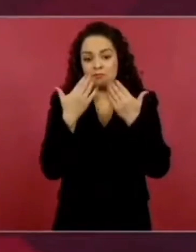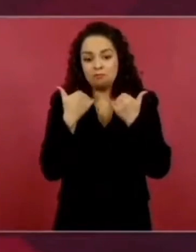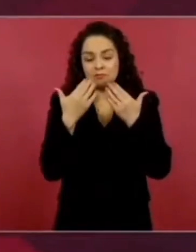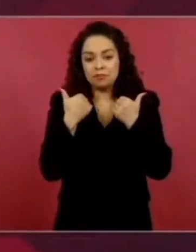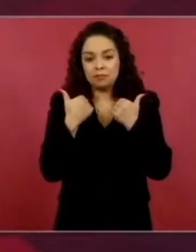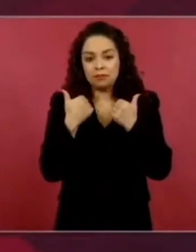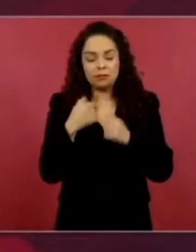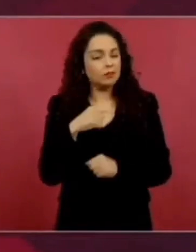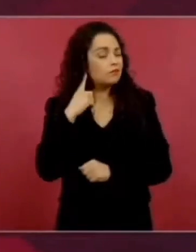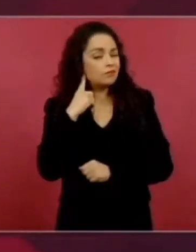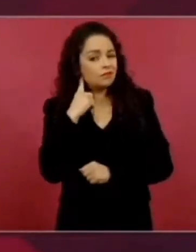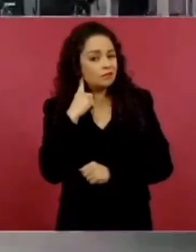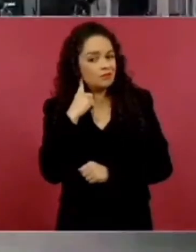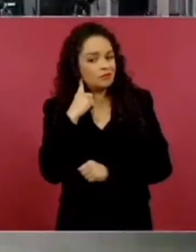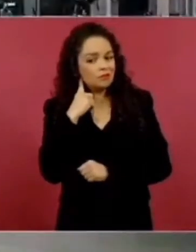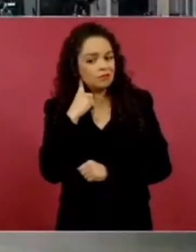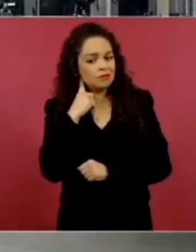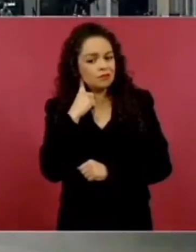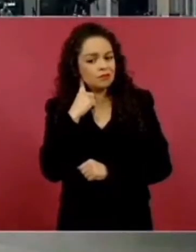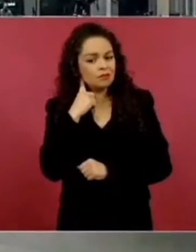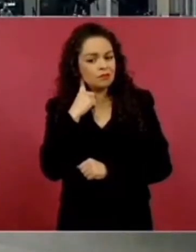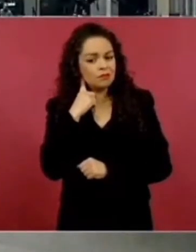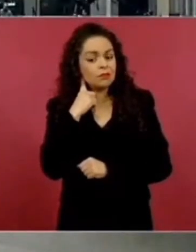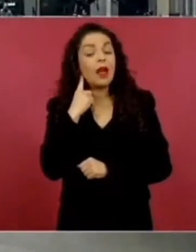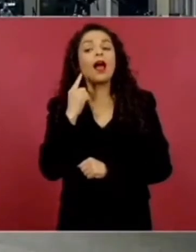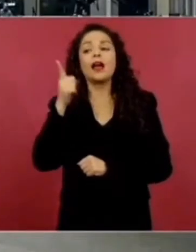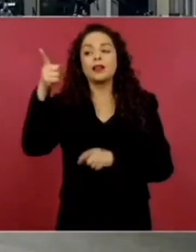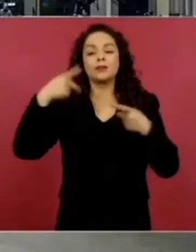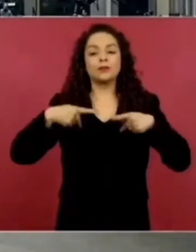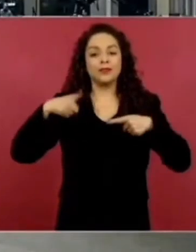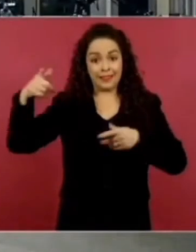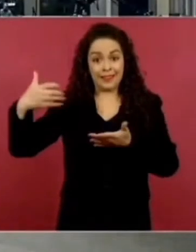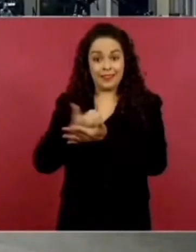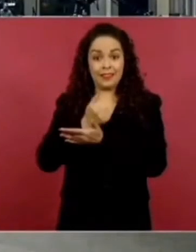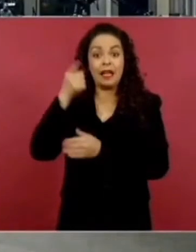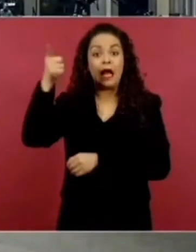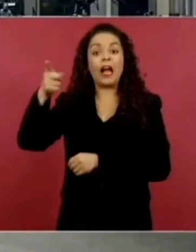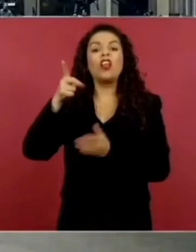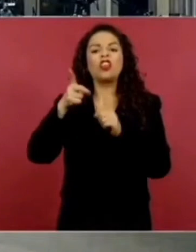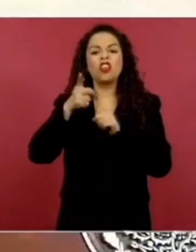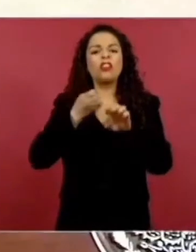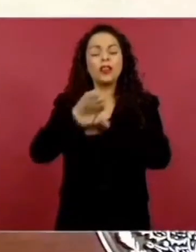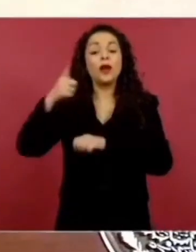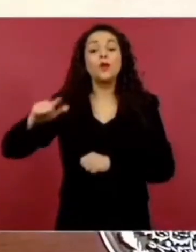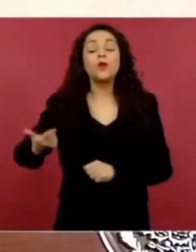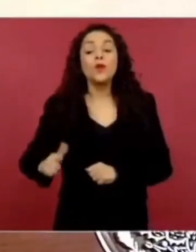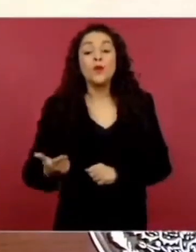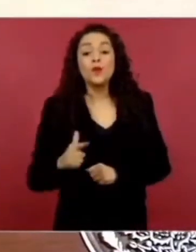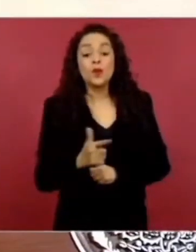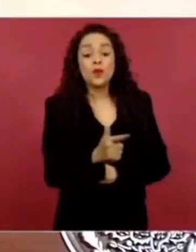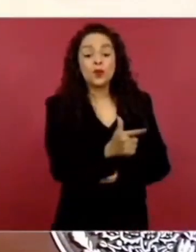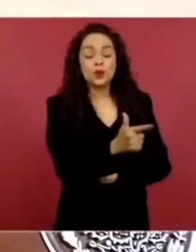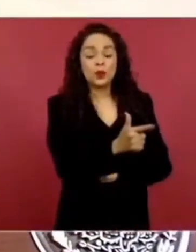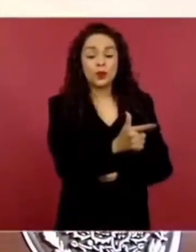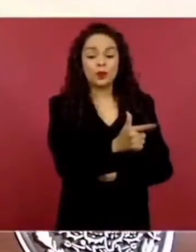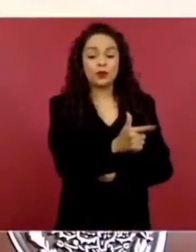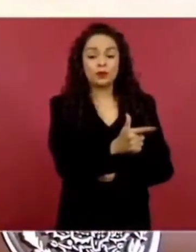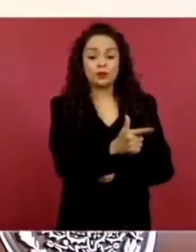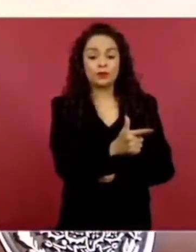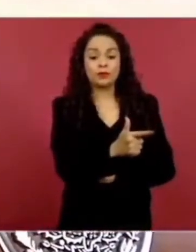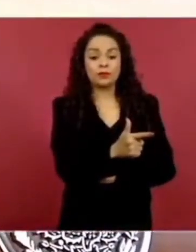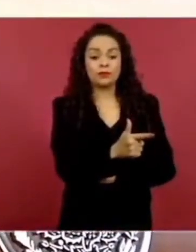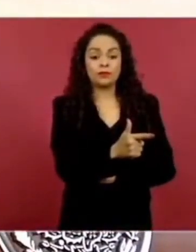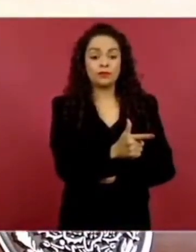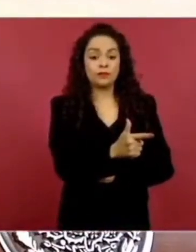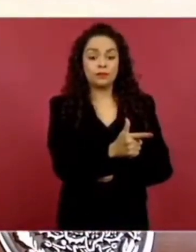¿Mande? Ah, es de Guanajuato. Sí, le voy a pedir al director